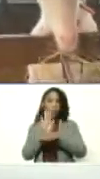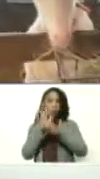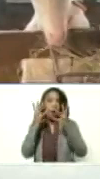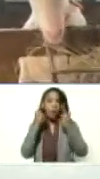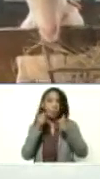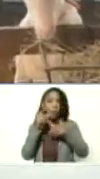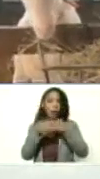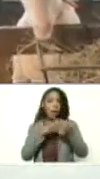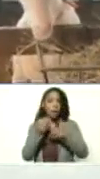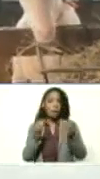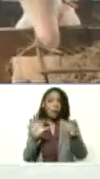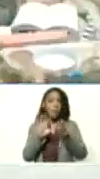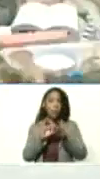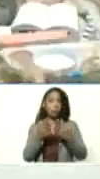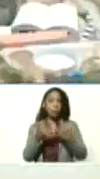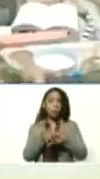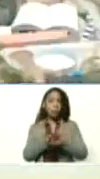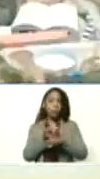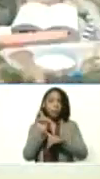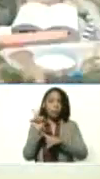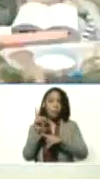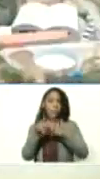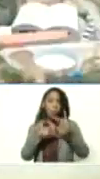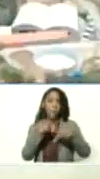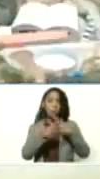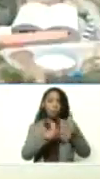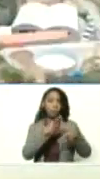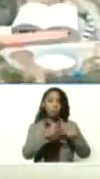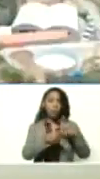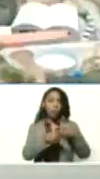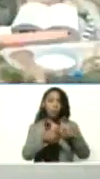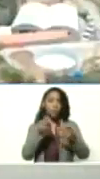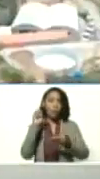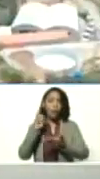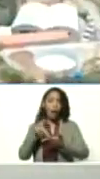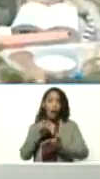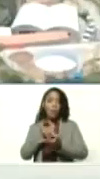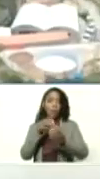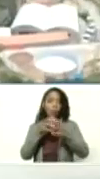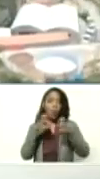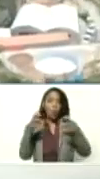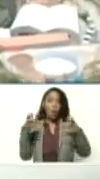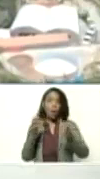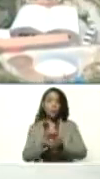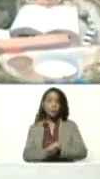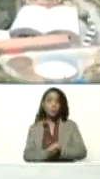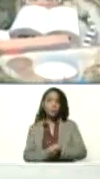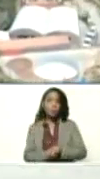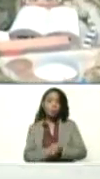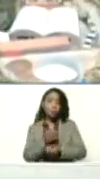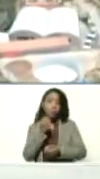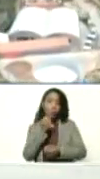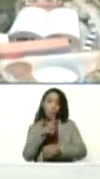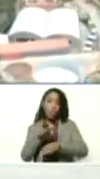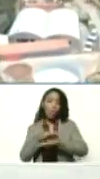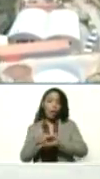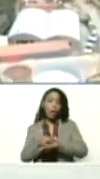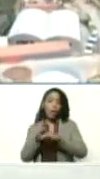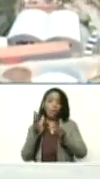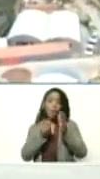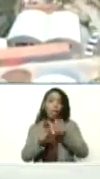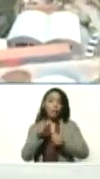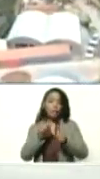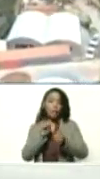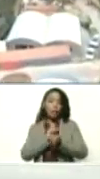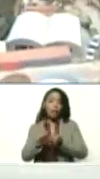circuitos productivos de cabras de ovejas bueno de carne de leche de